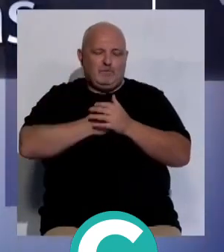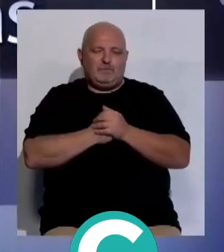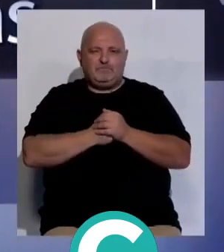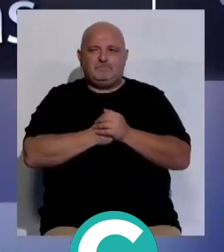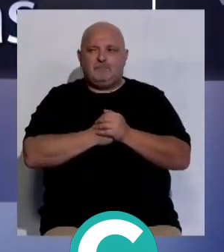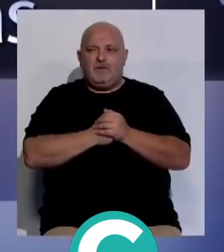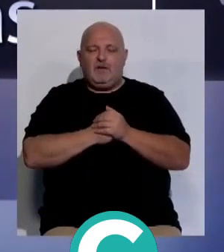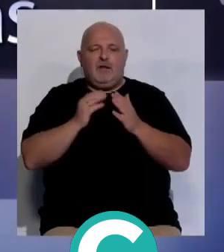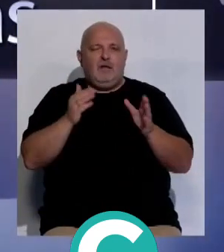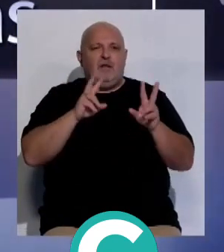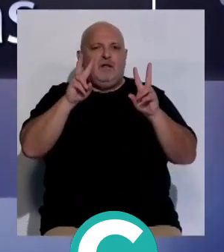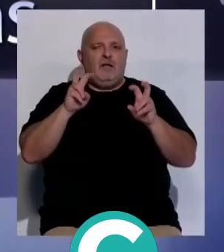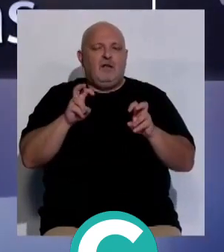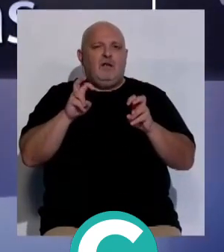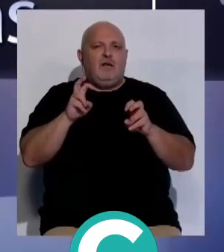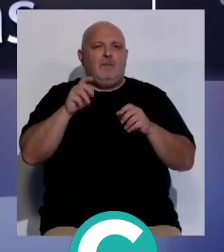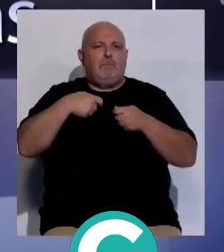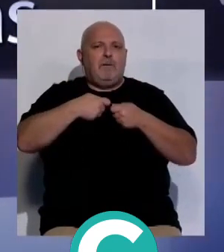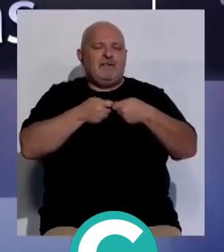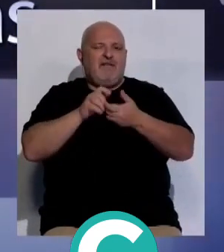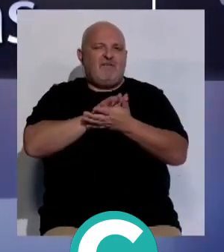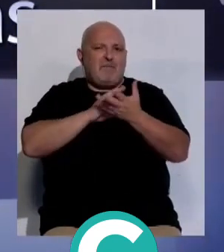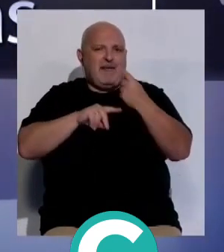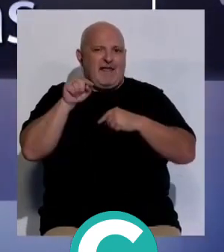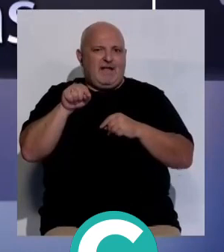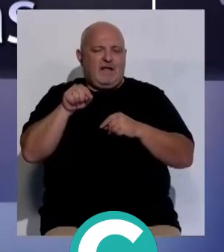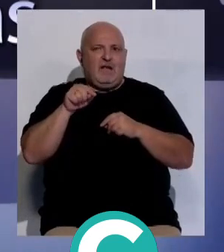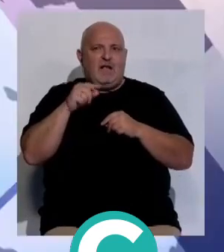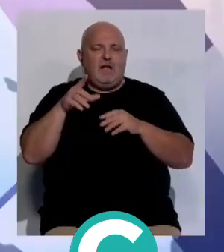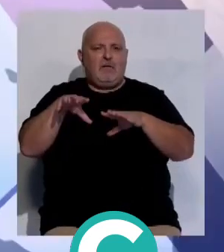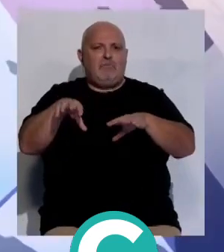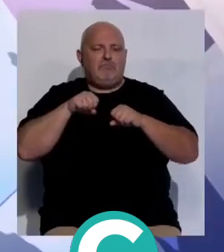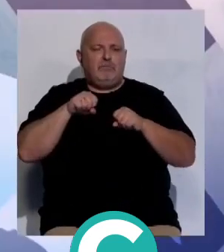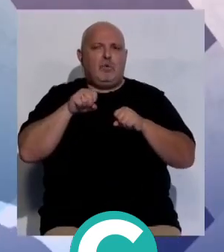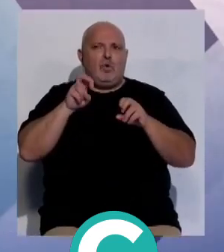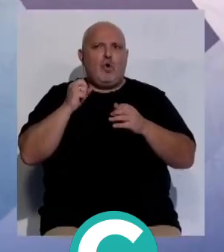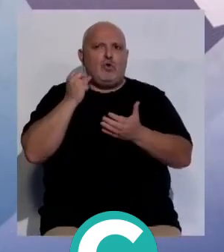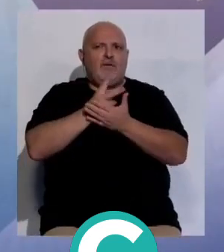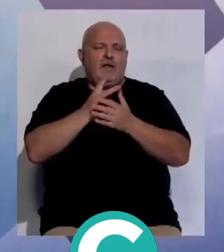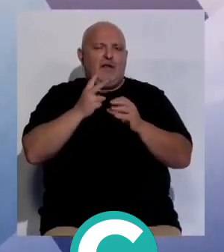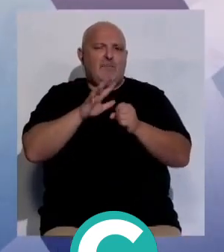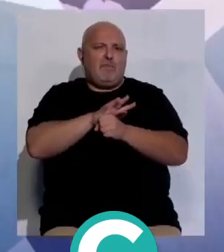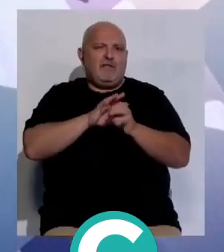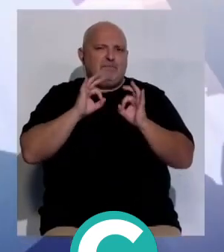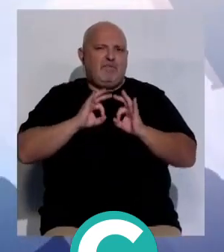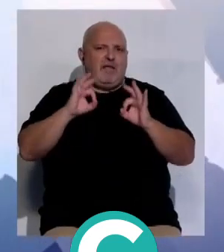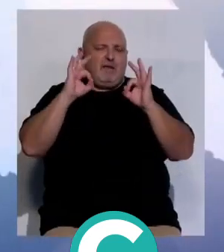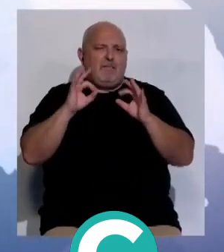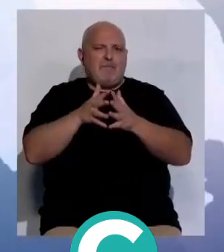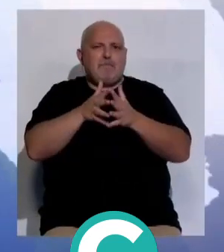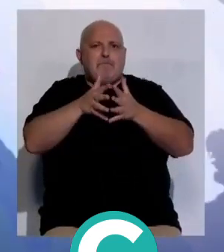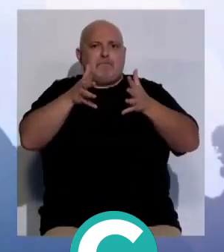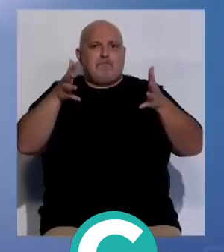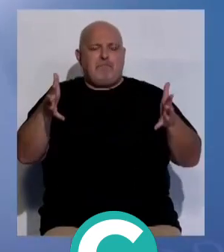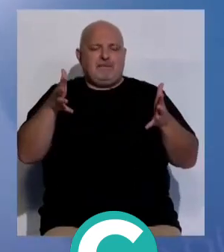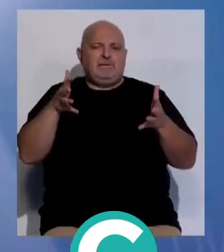Les hablamos ahora de las peñas flamencas que acogen un nuevo circuito provincial más amplio